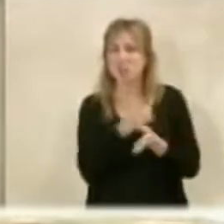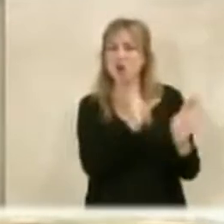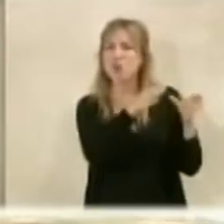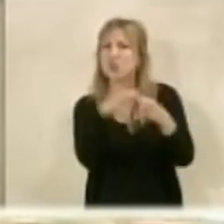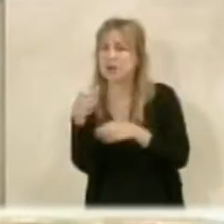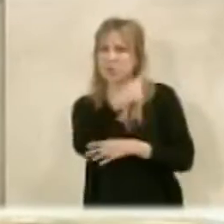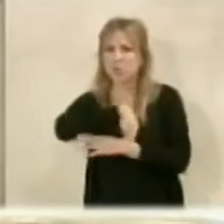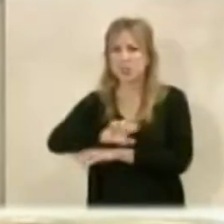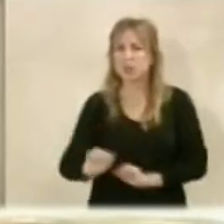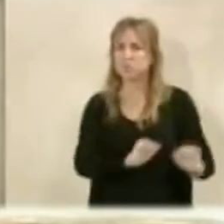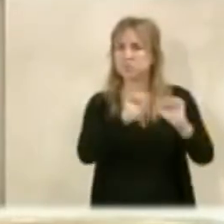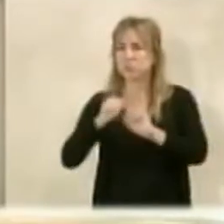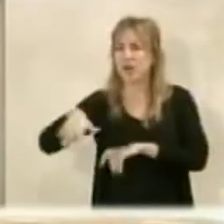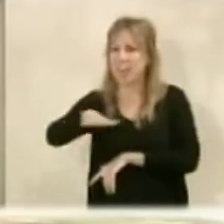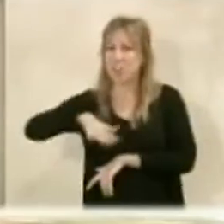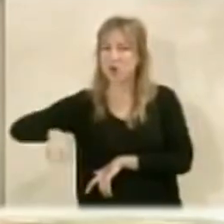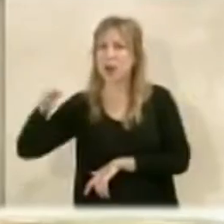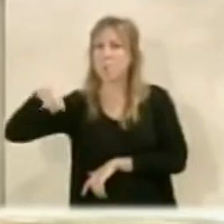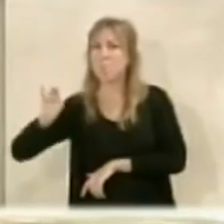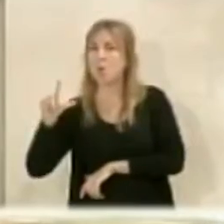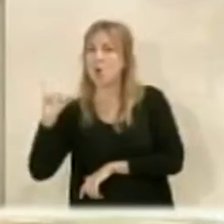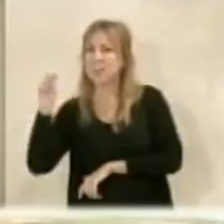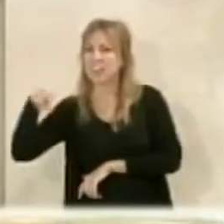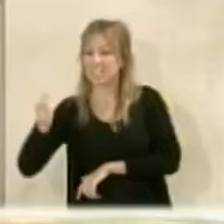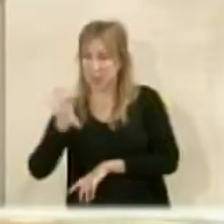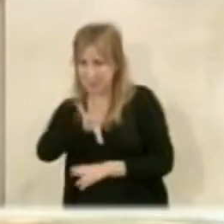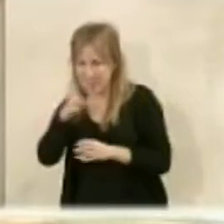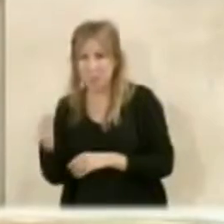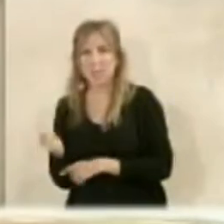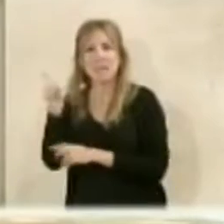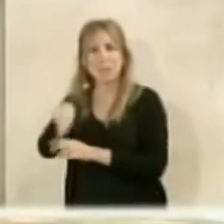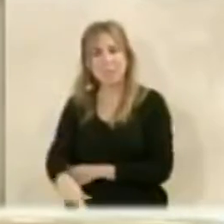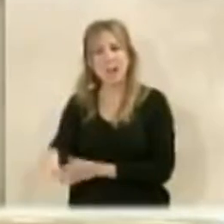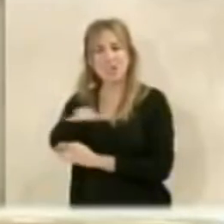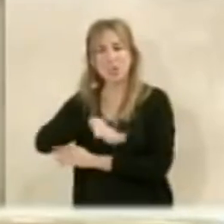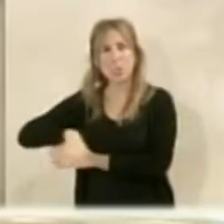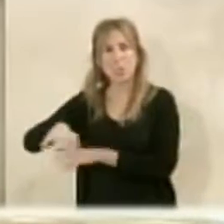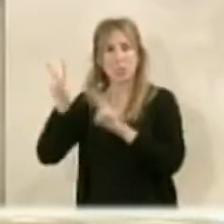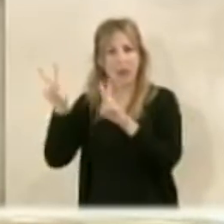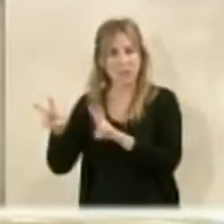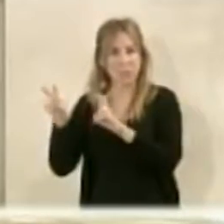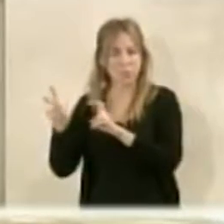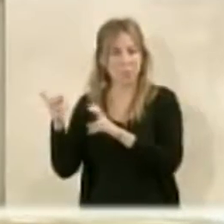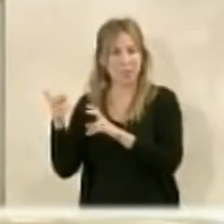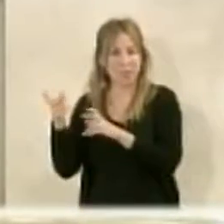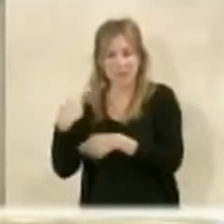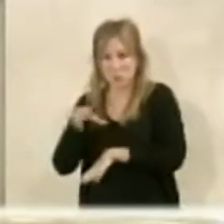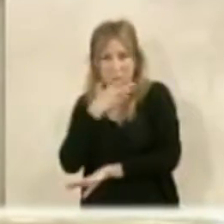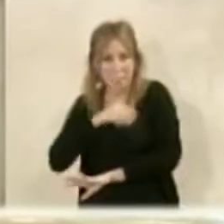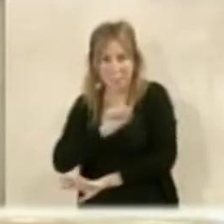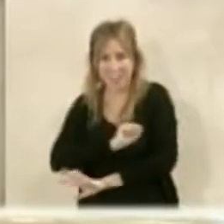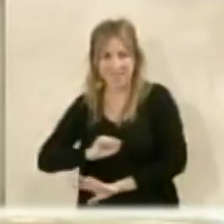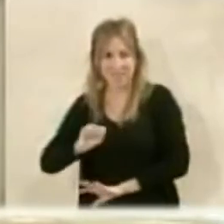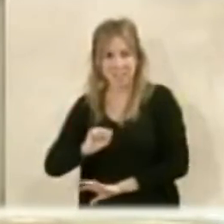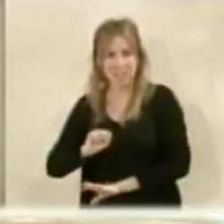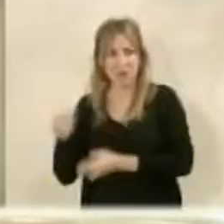colectivos que han defendido la molineta, porque aparte de las cuevas hay una historia de una corriente del agua histórica allí que es una maravilla y que hay que